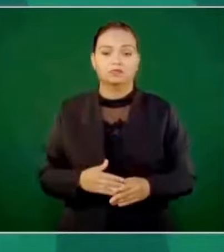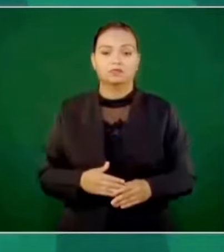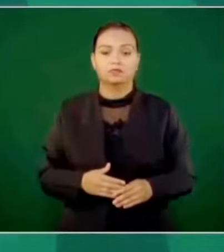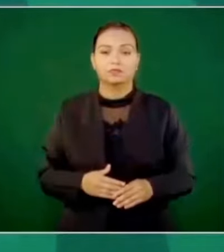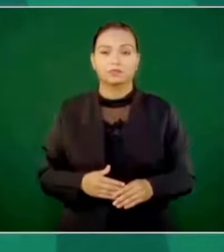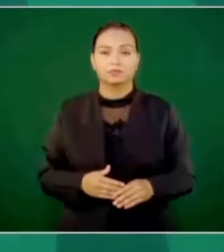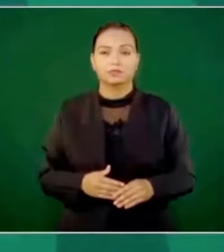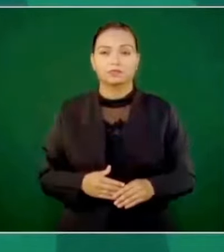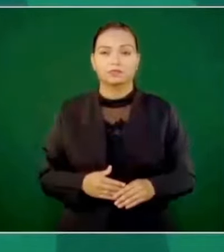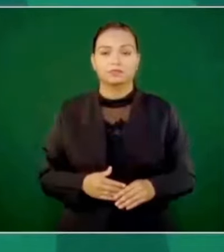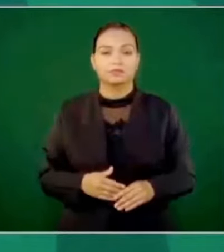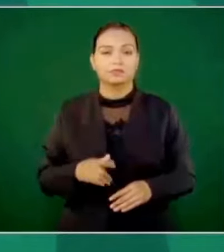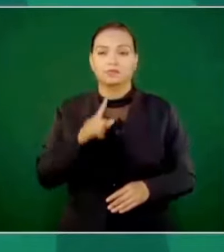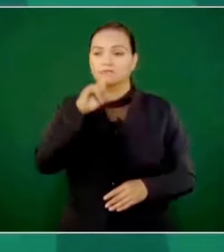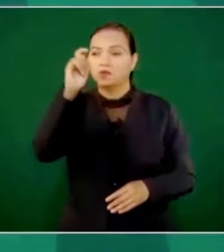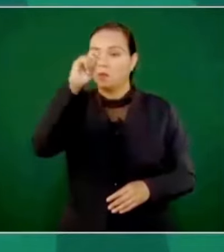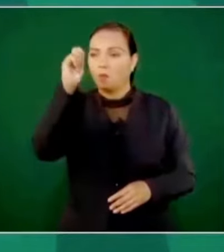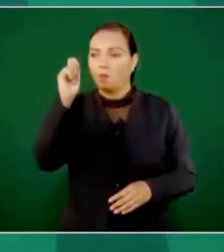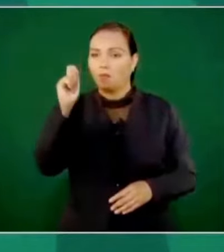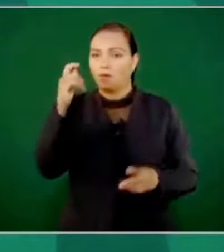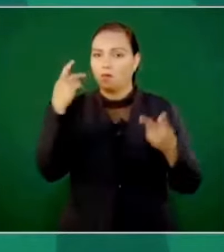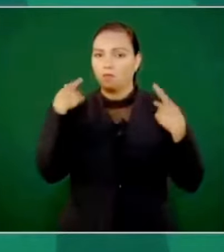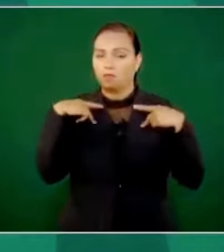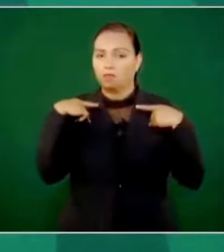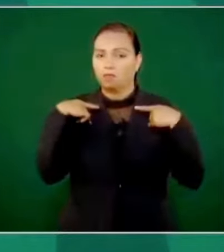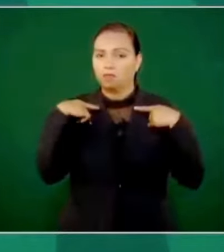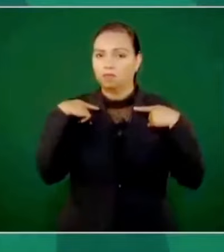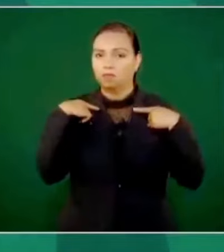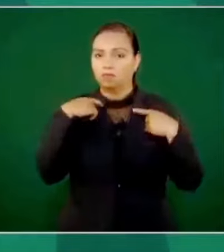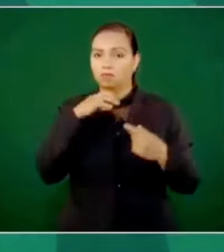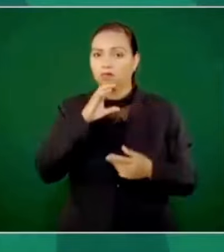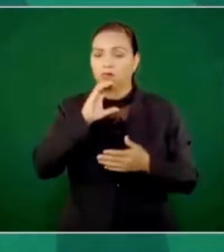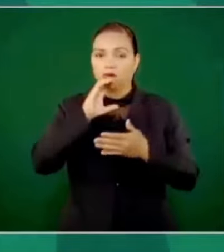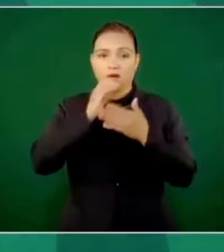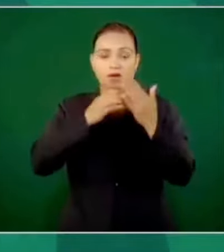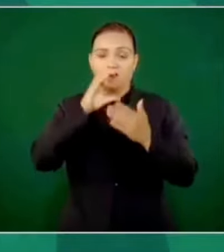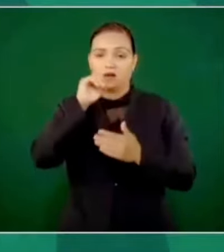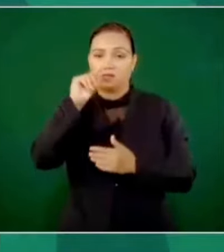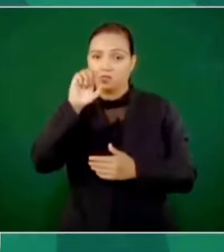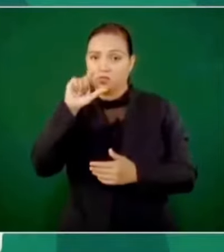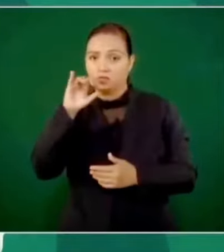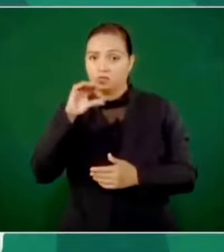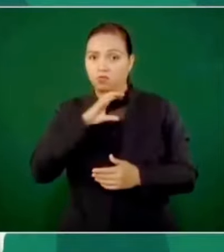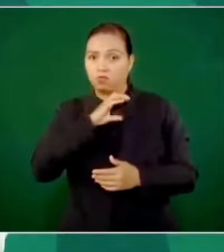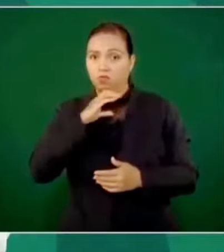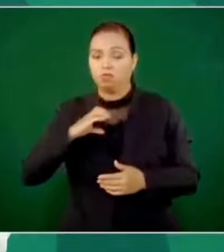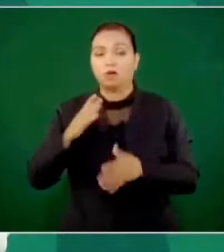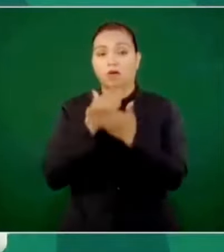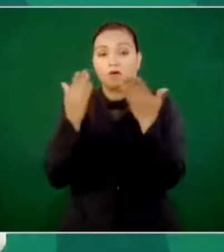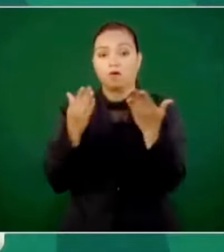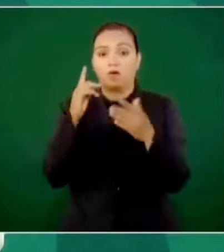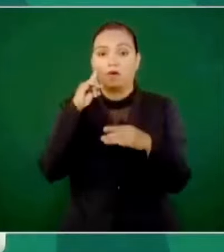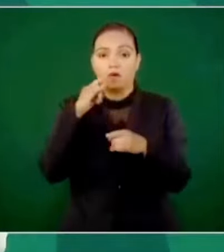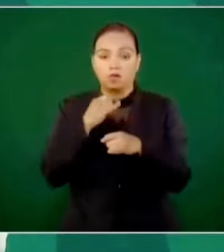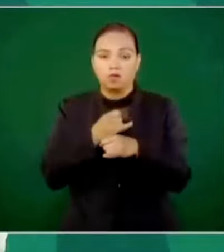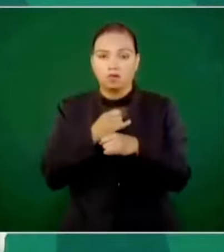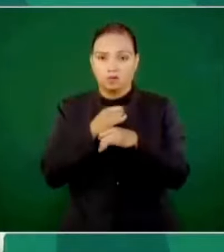100% católico. Ahora en el último censo